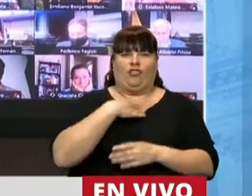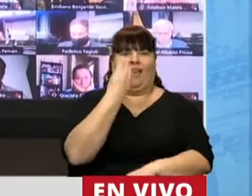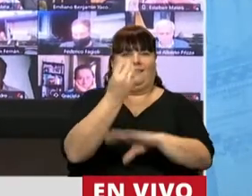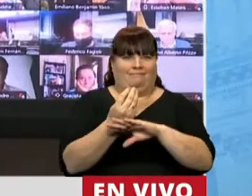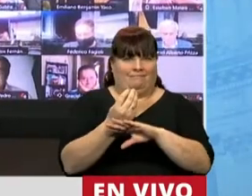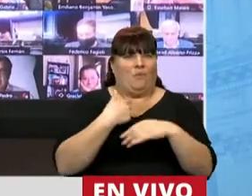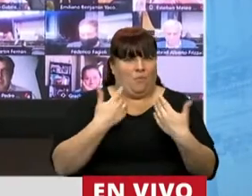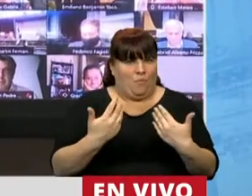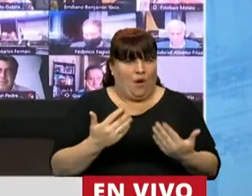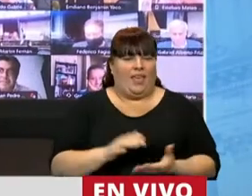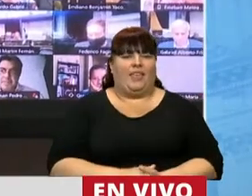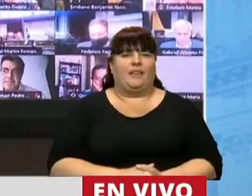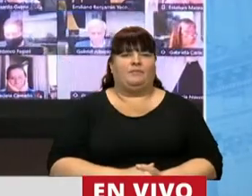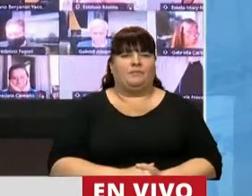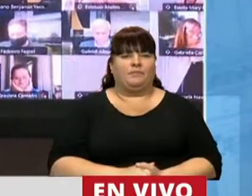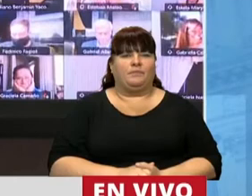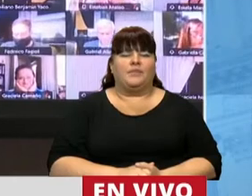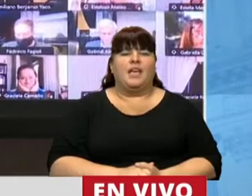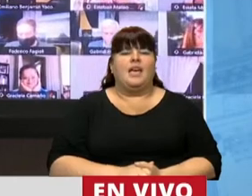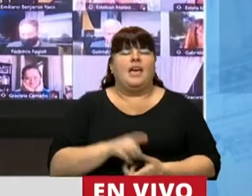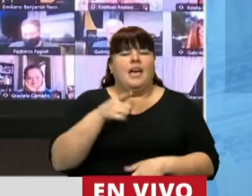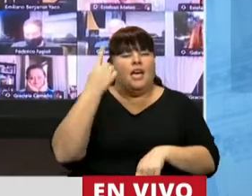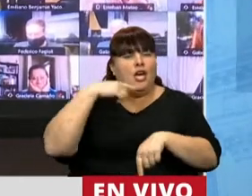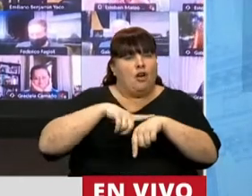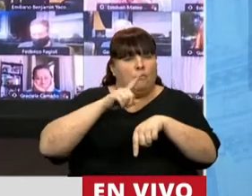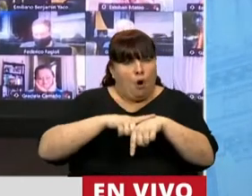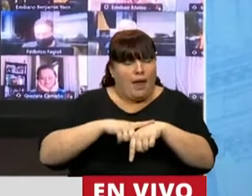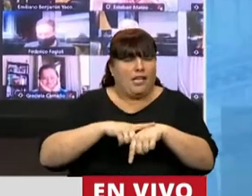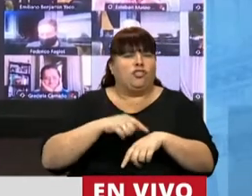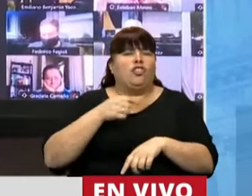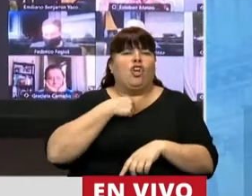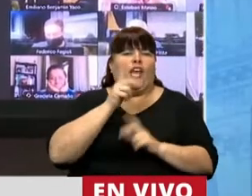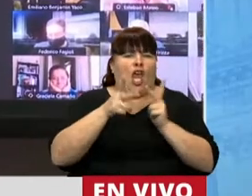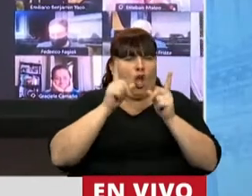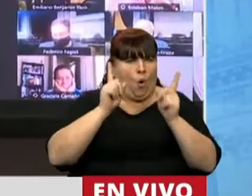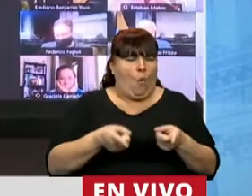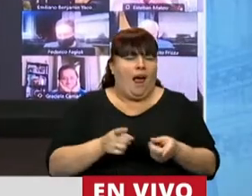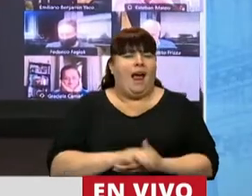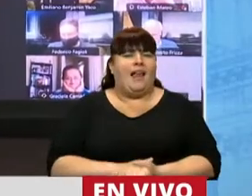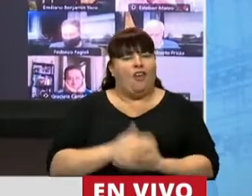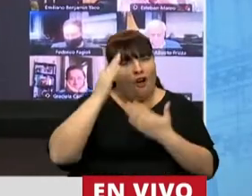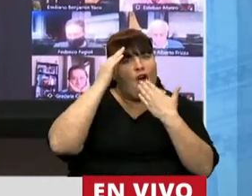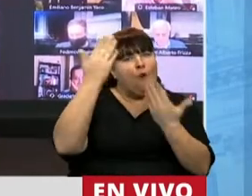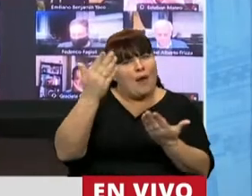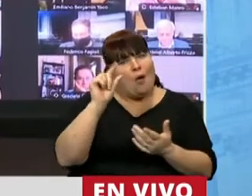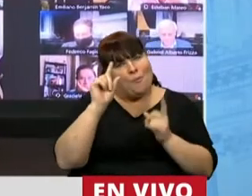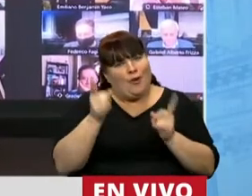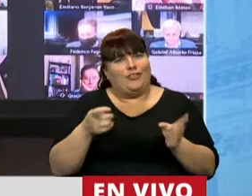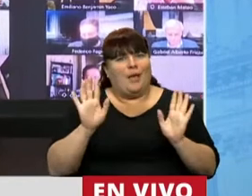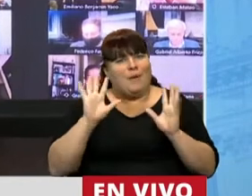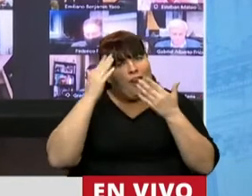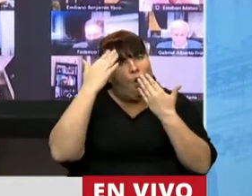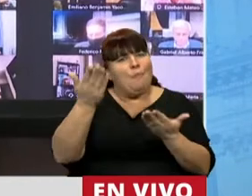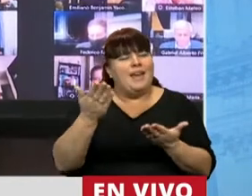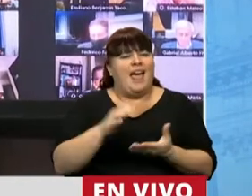pudimos ser representantes. Y en esa oportunidad no quiero dejar de mencionar y homenajear un poco también